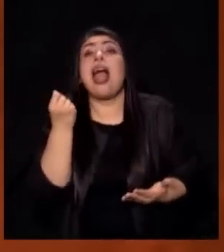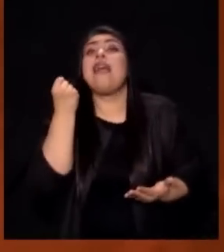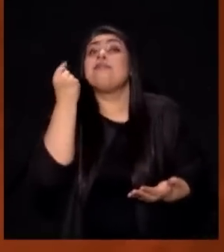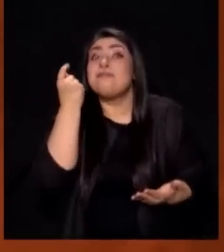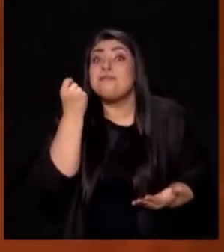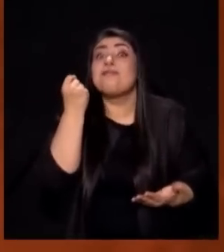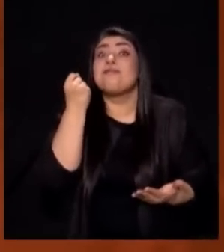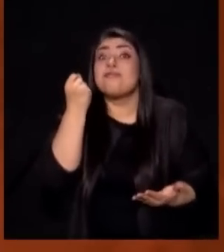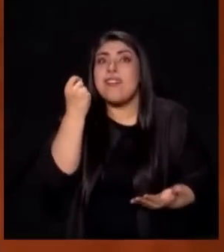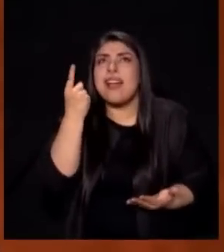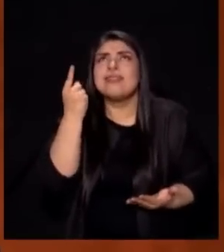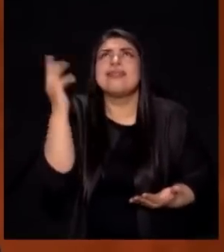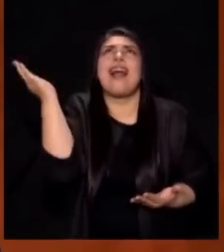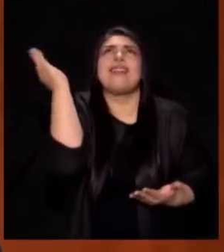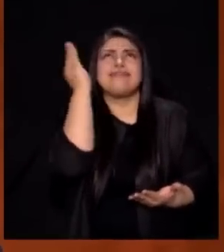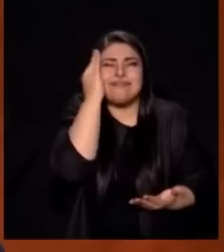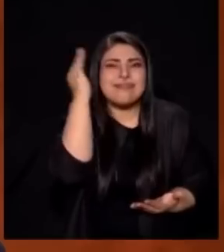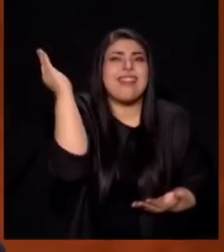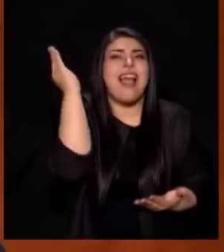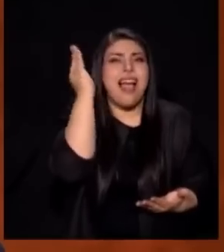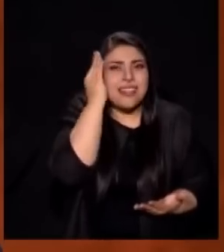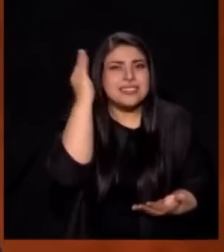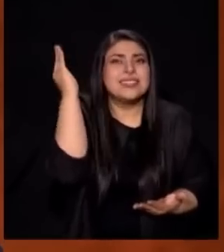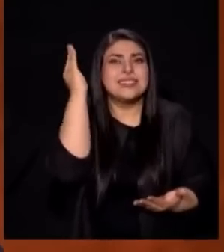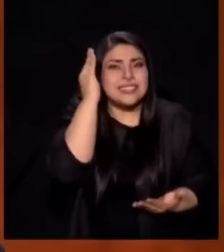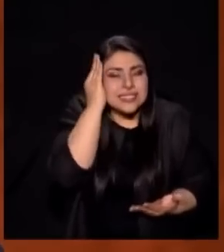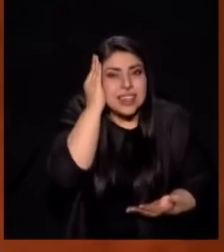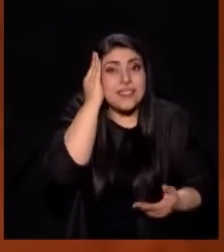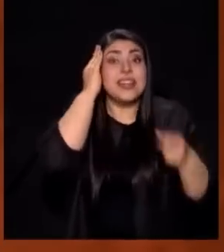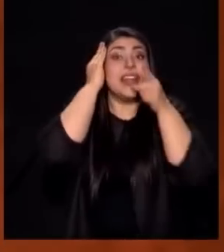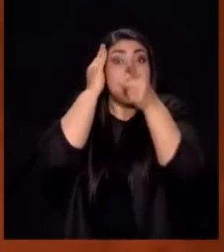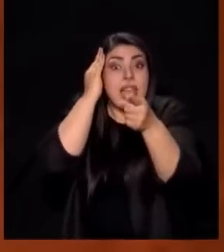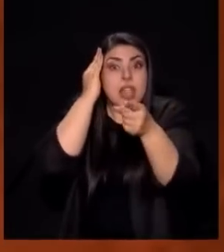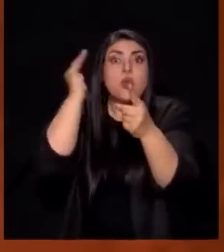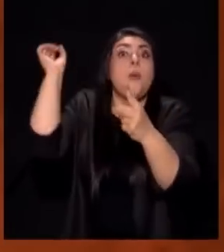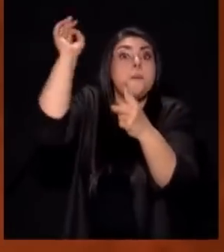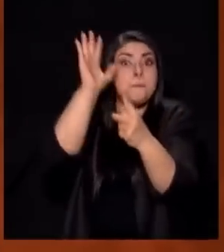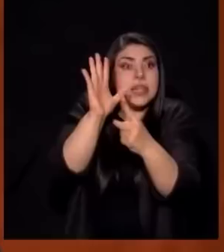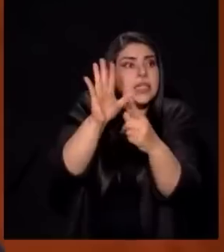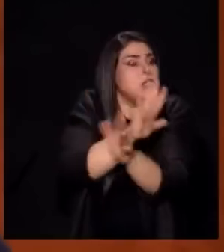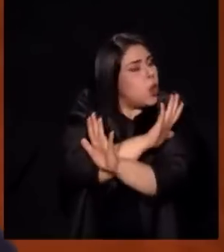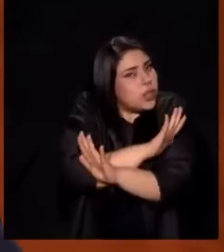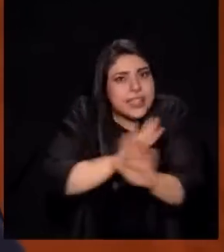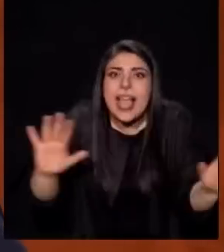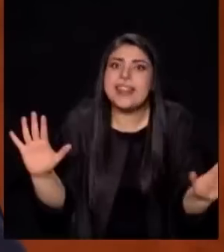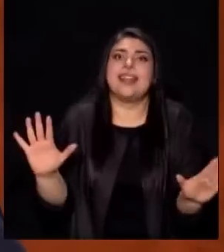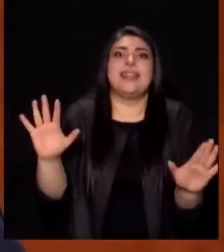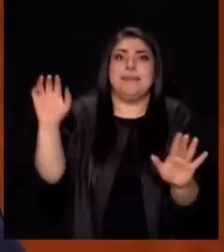Conciencia De Que Bendecido Ya Estás